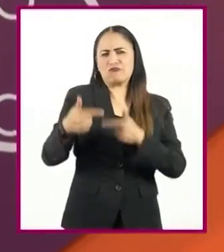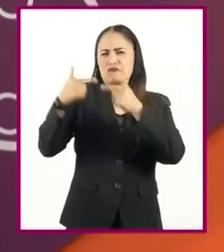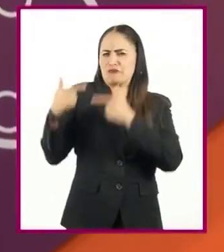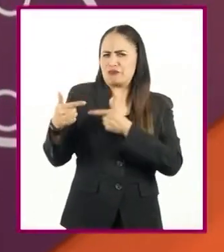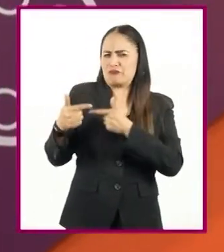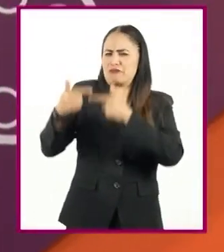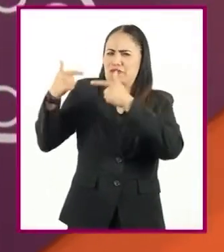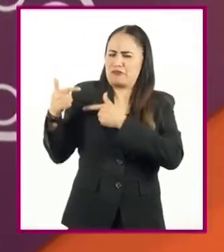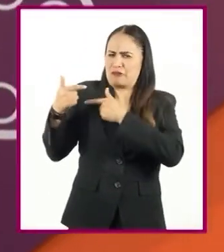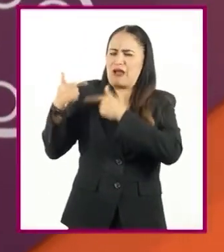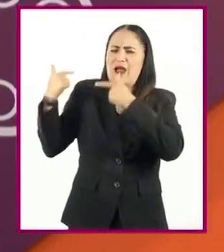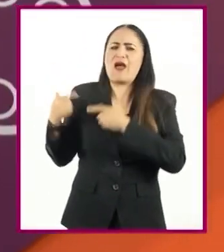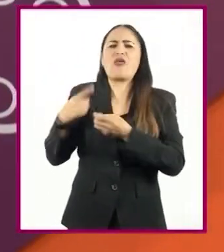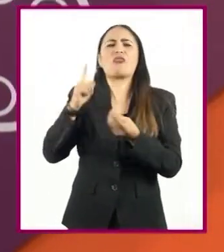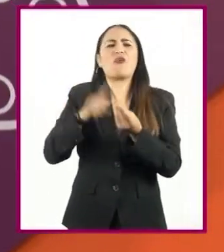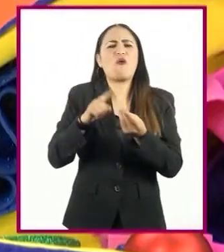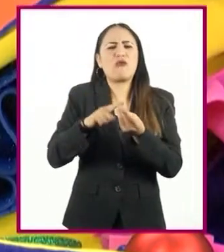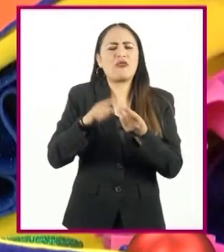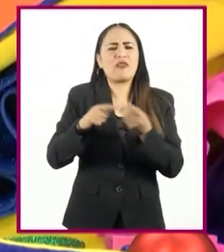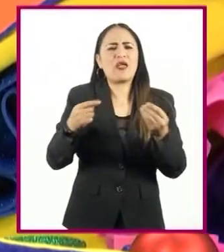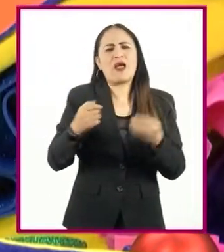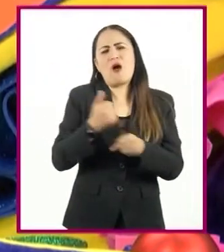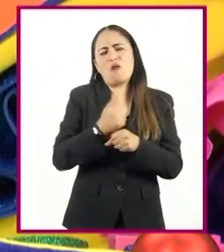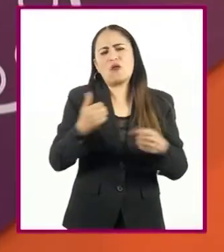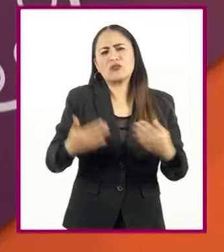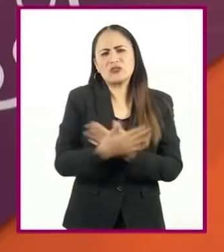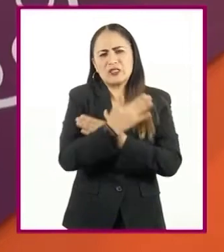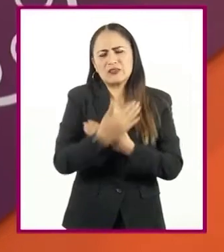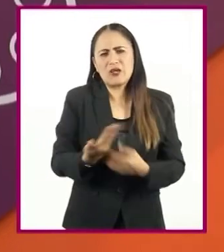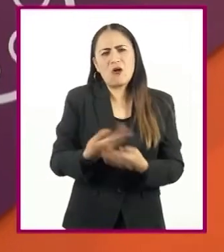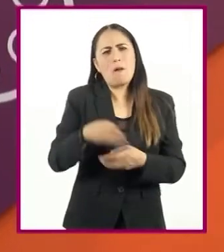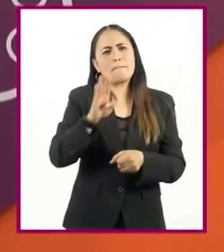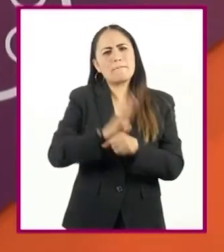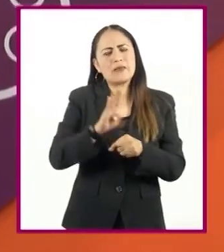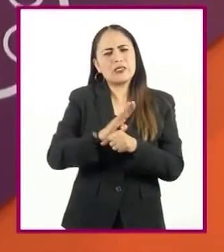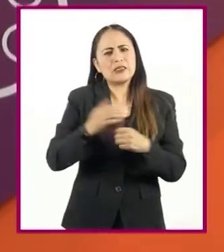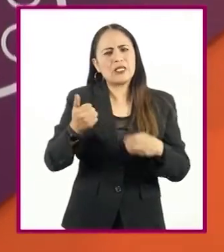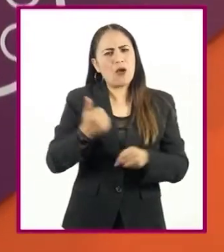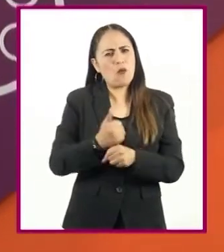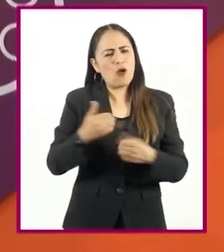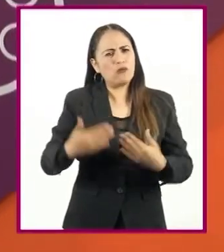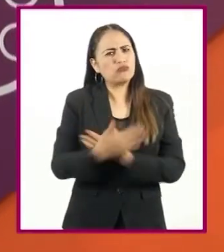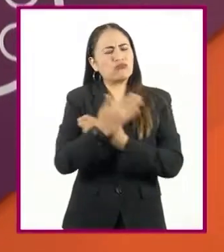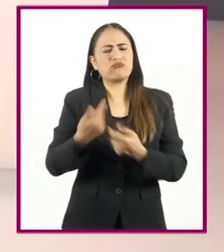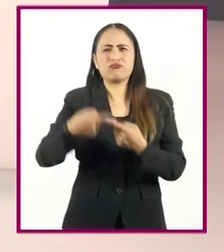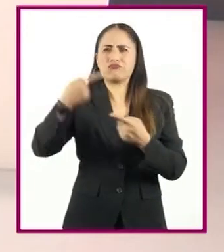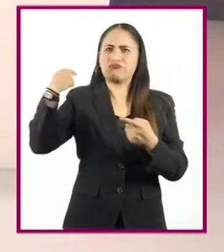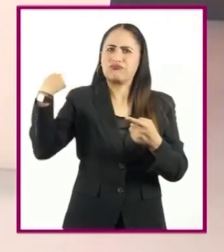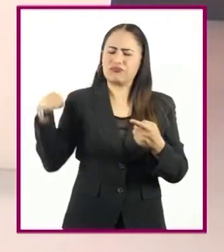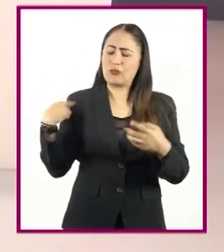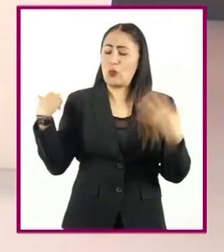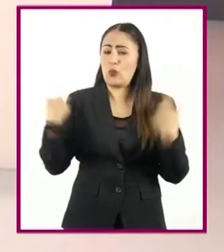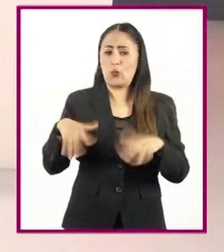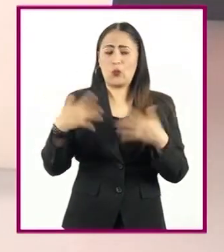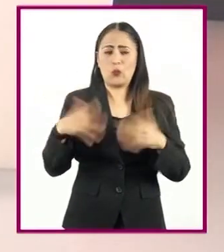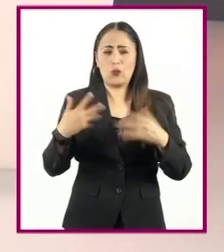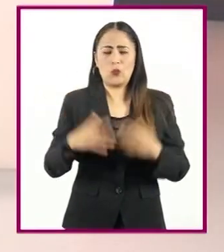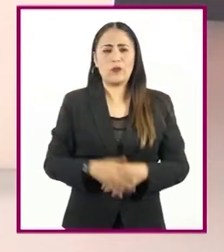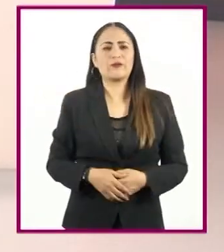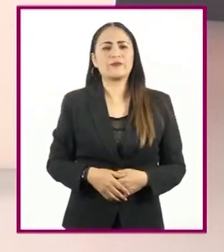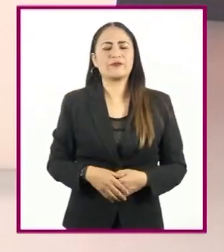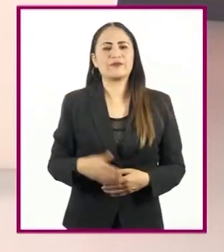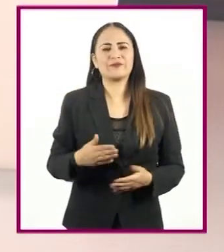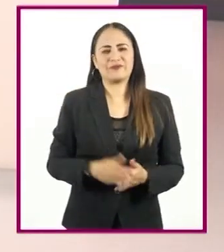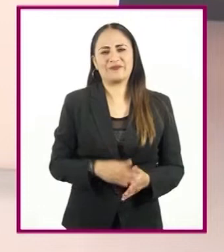abuelos y hasta los tatarabuelos, e identificar en ellos características comunes que nos identifican como familia. Pasemos a la